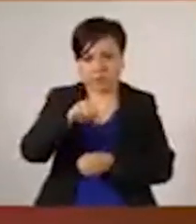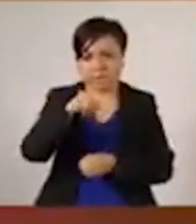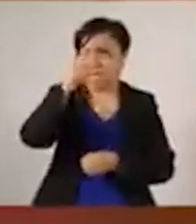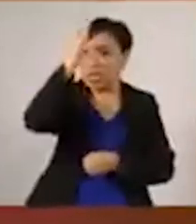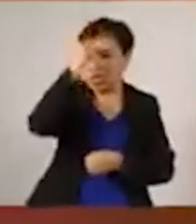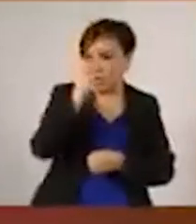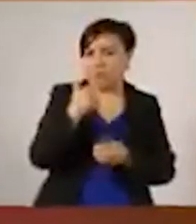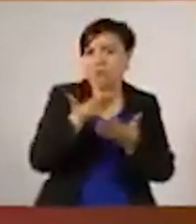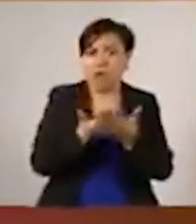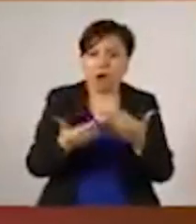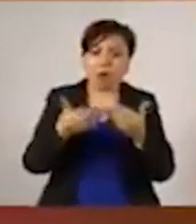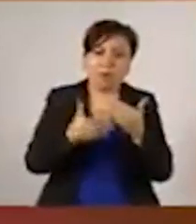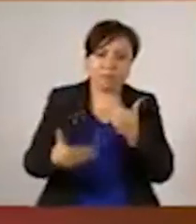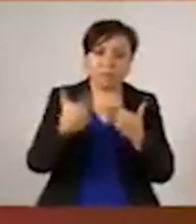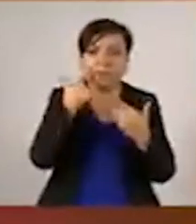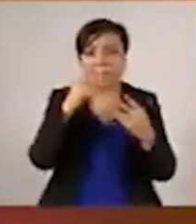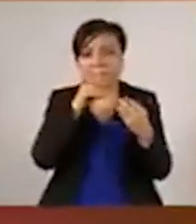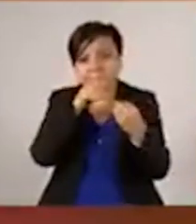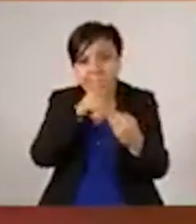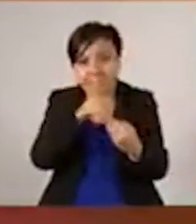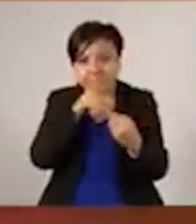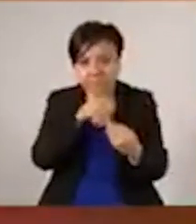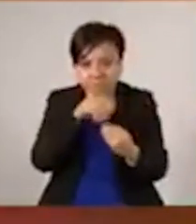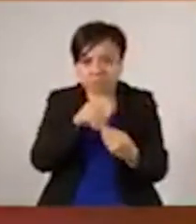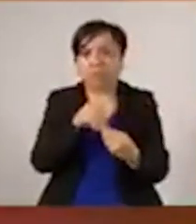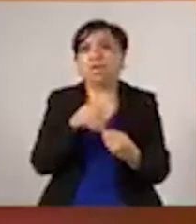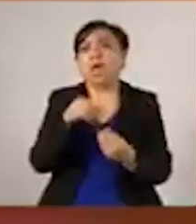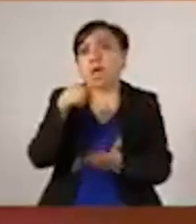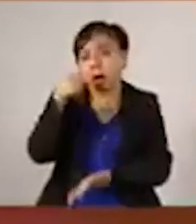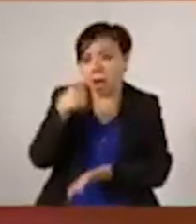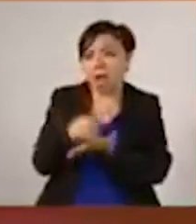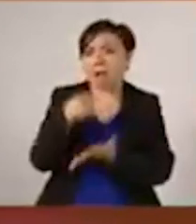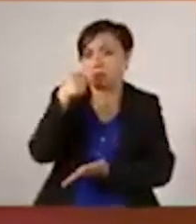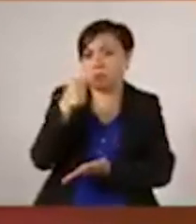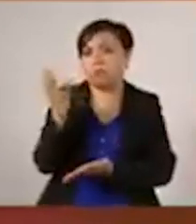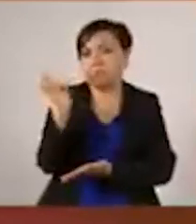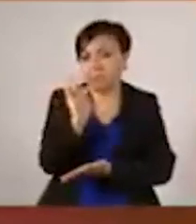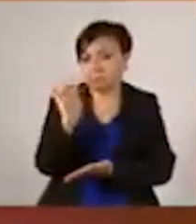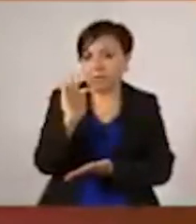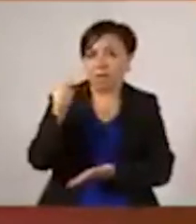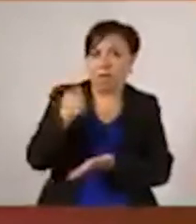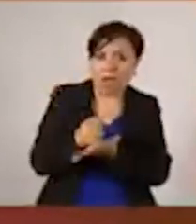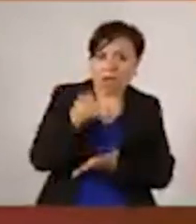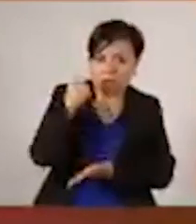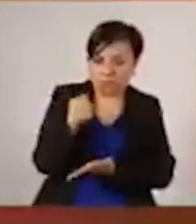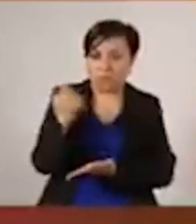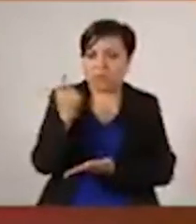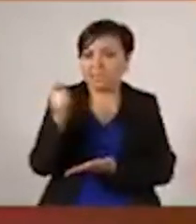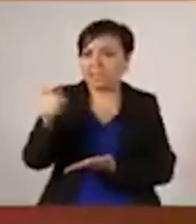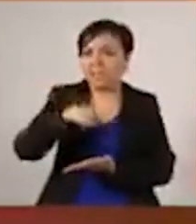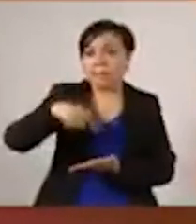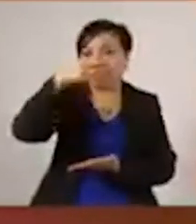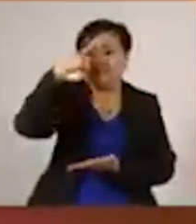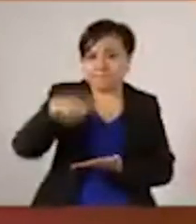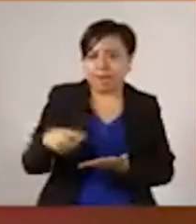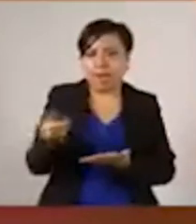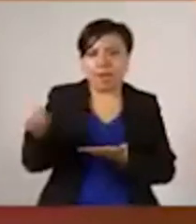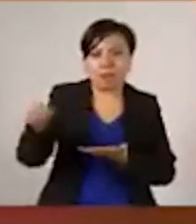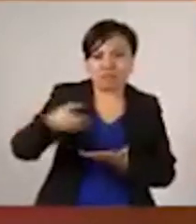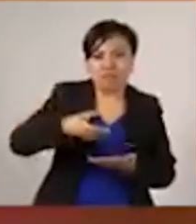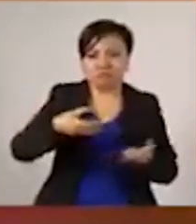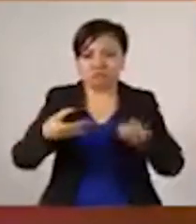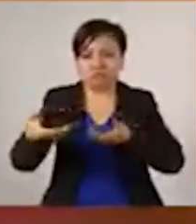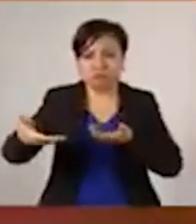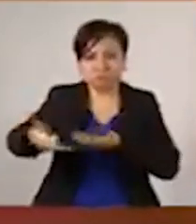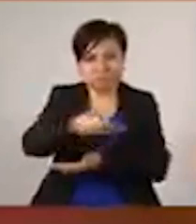discutir y probablemente aprobamos en el mejor de los ánimos de la colaboración entre los poderes